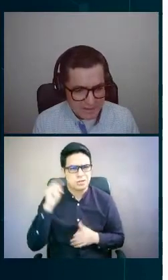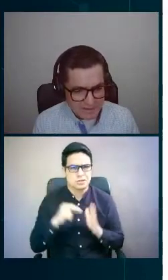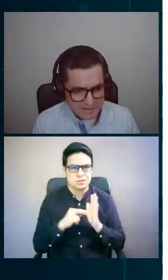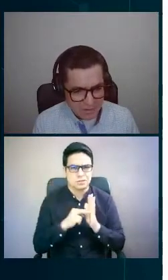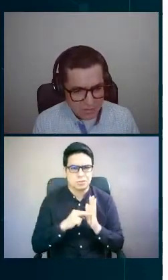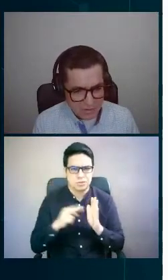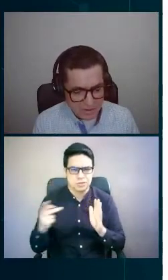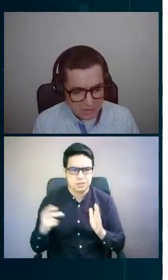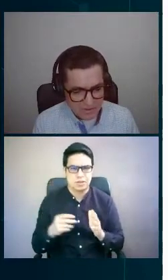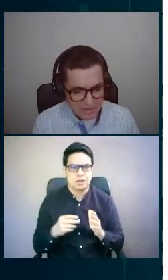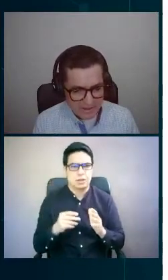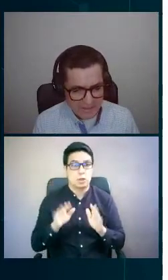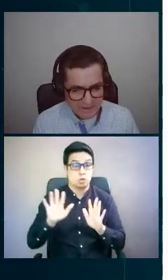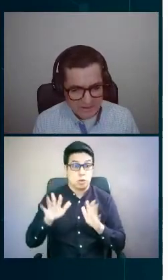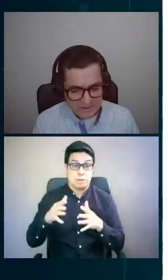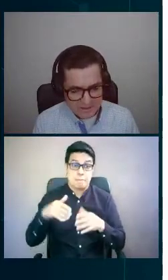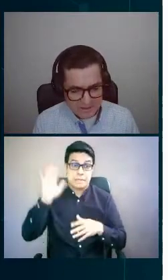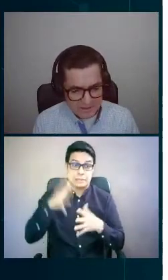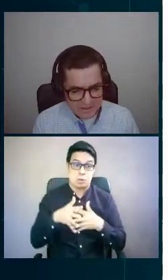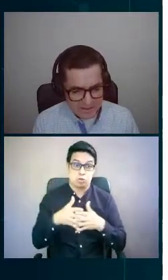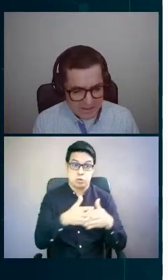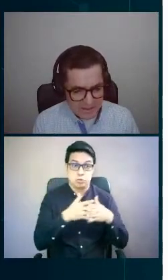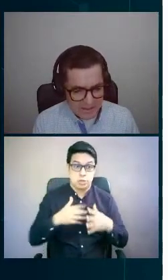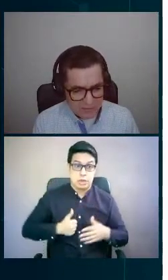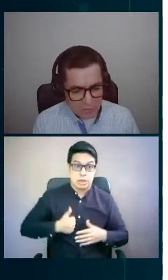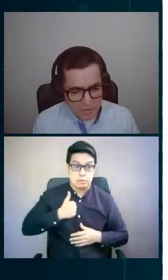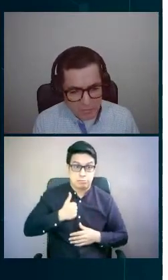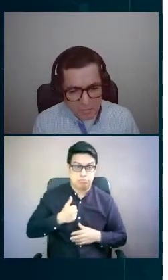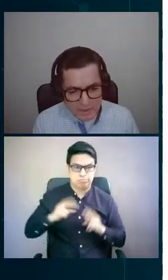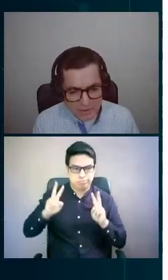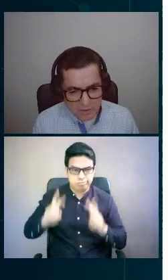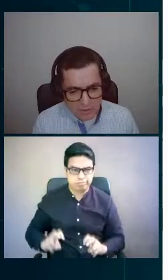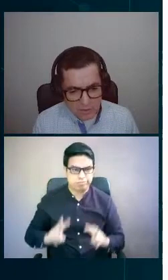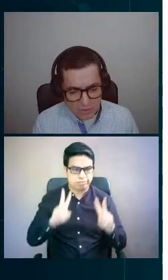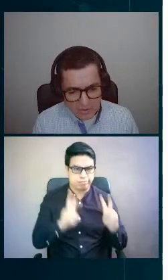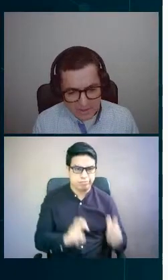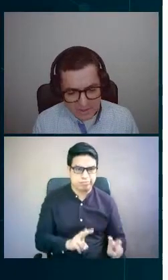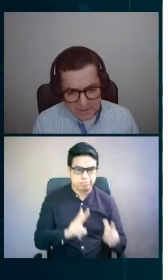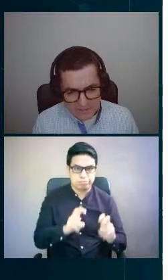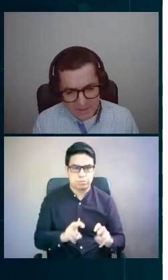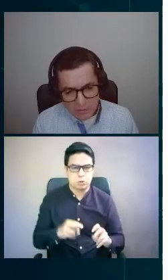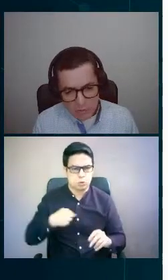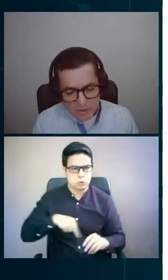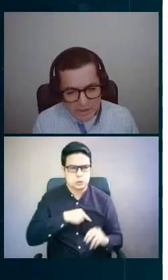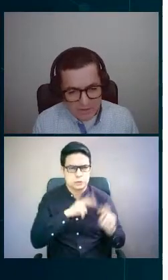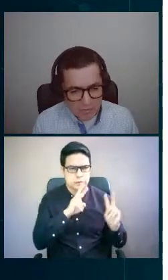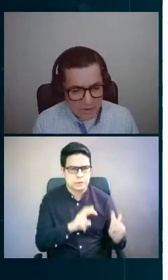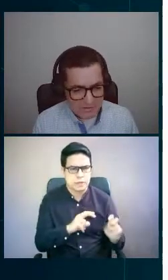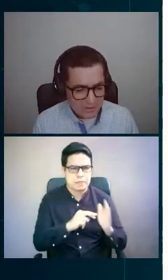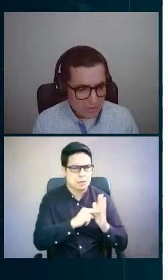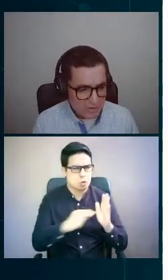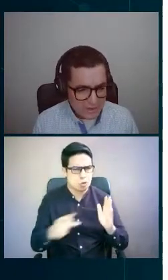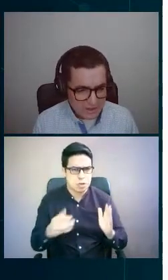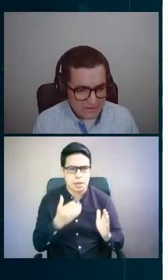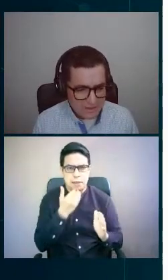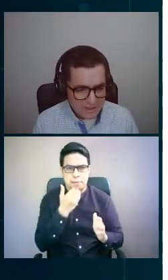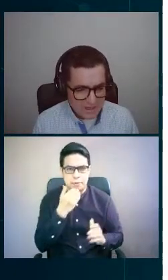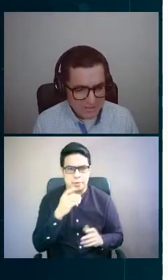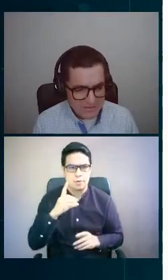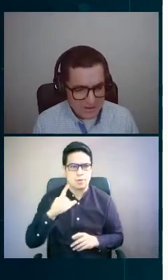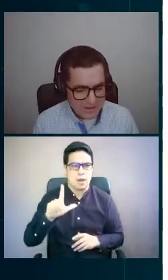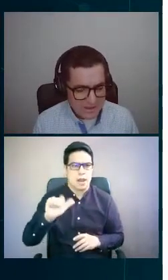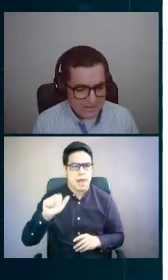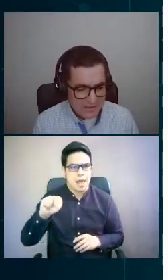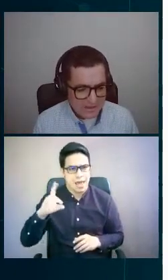principalmente en Estados Unidos y Canadá. Estuvimos viendo tecnologías como las tecnologías